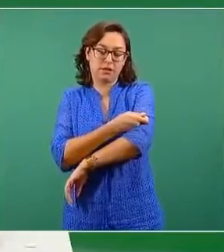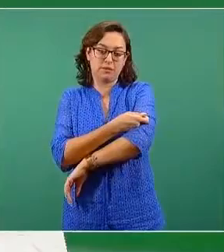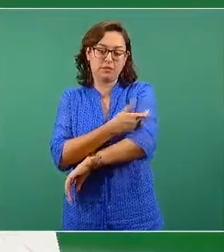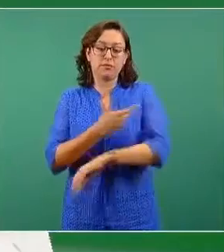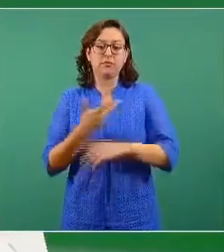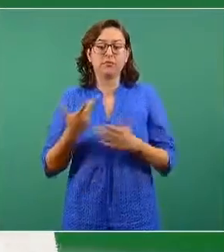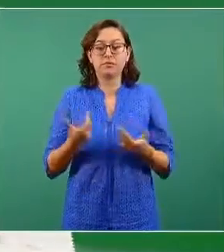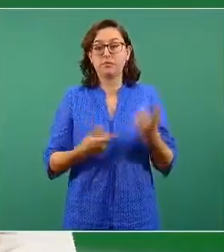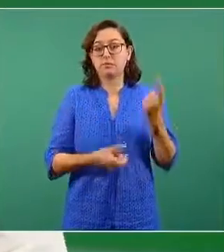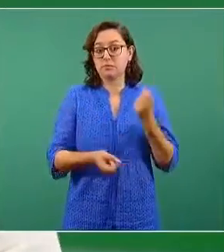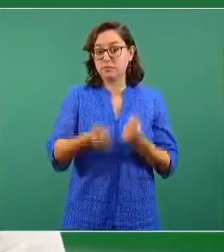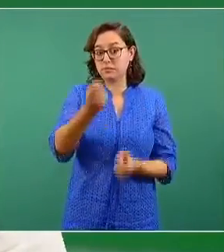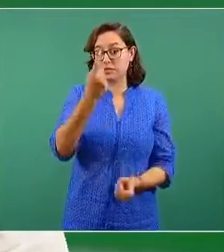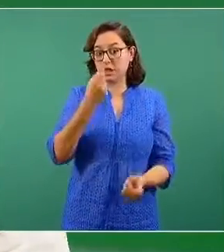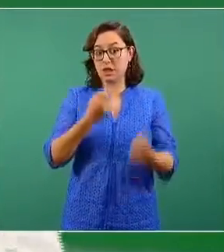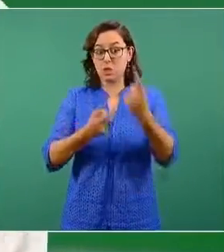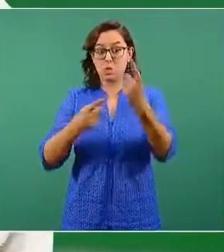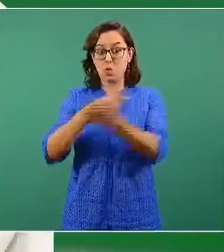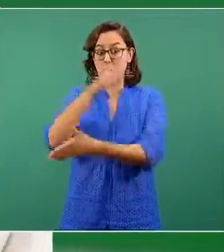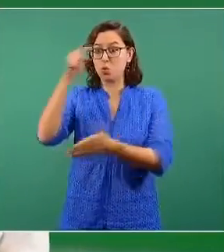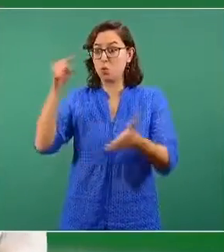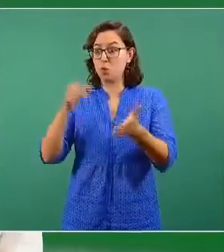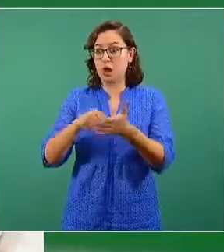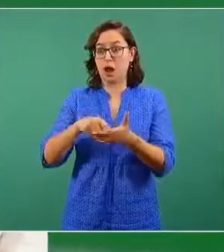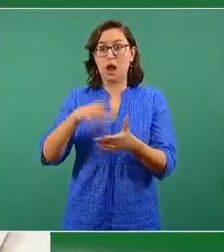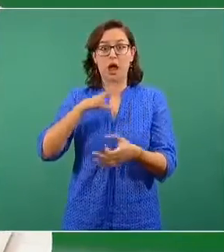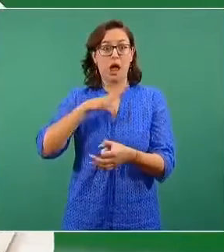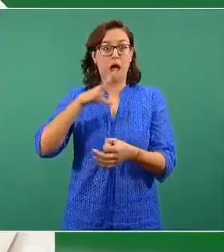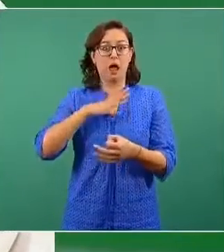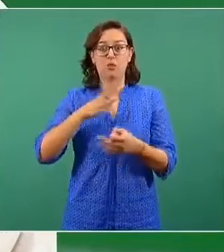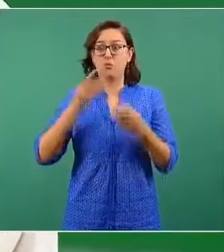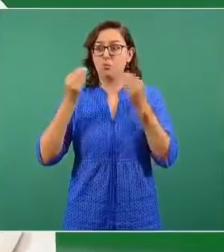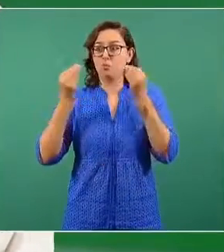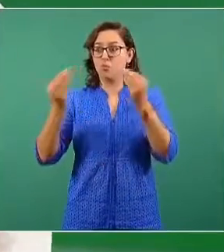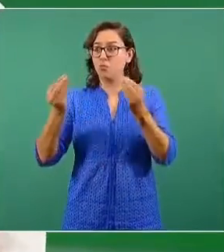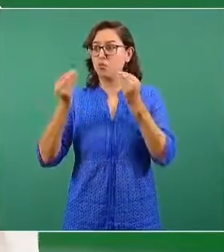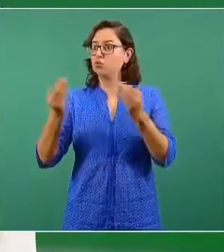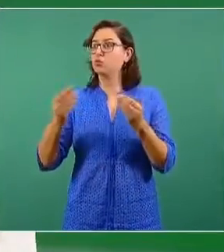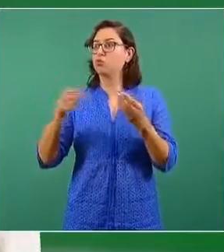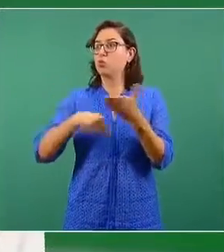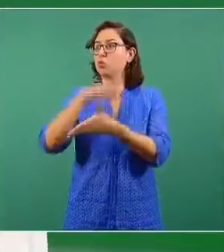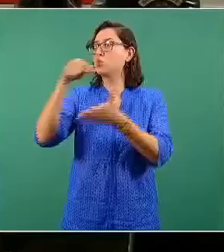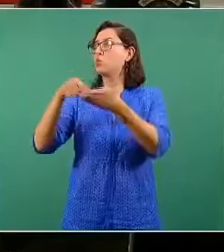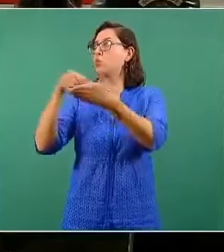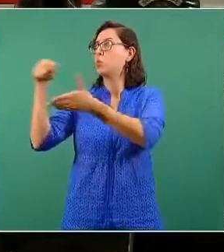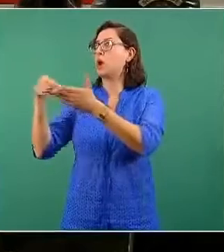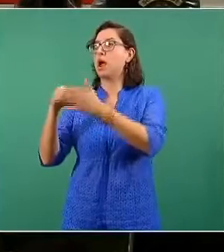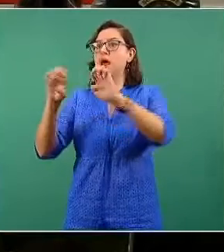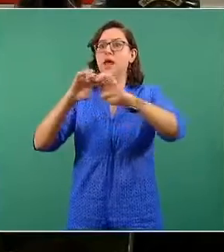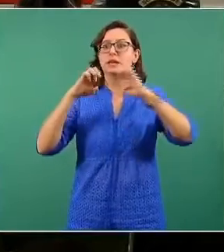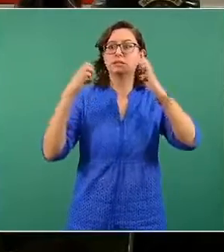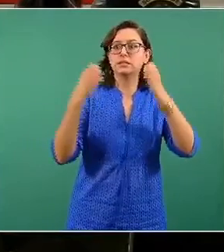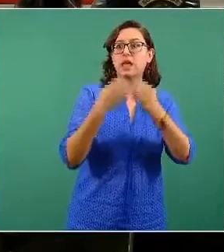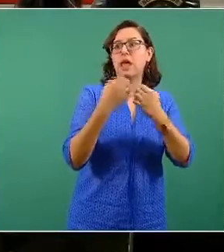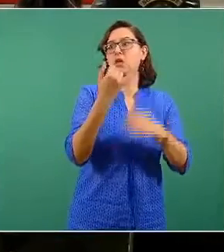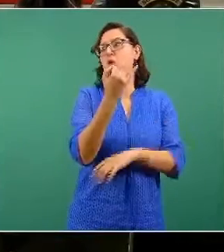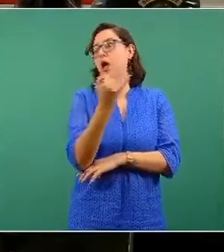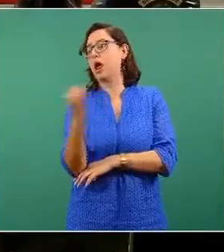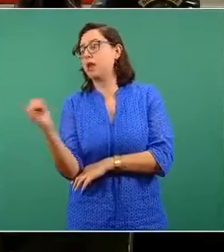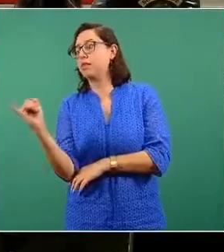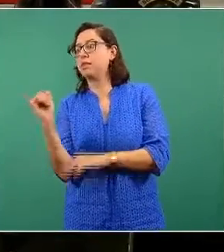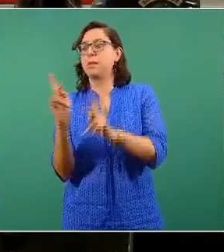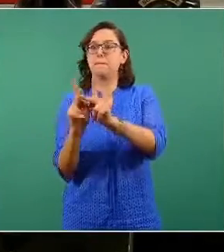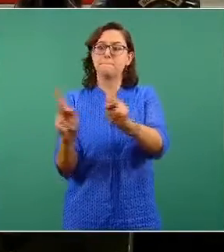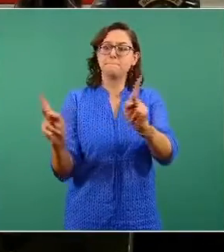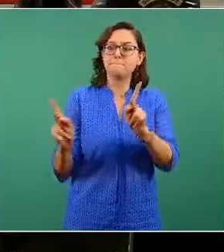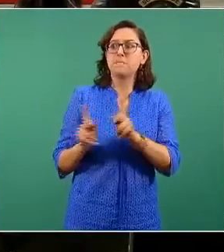gran disponibilidad de espacios públicos. La Ciudad de México, por ejemplo, tiene estadios, tiene teatros, tiene jardines, tiene parques, pero no